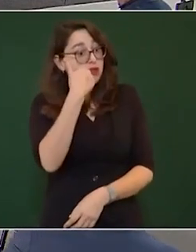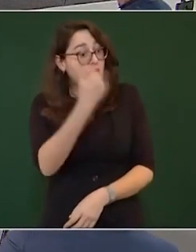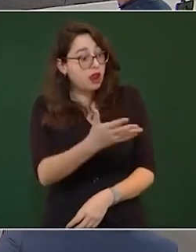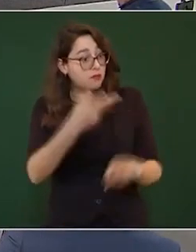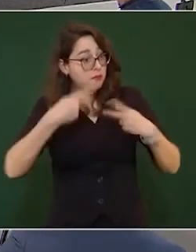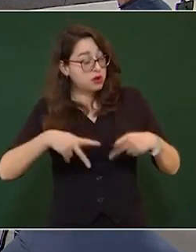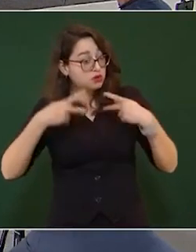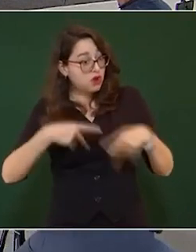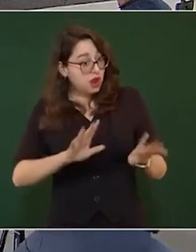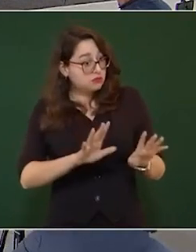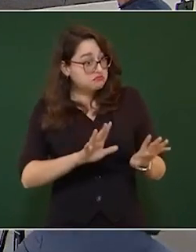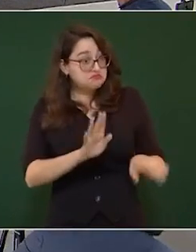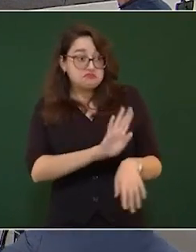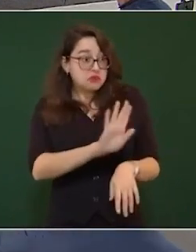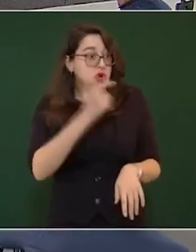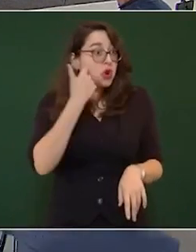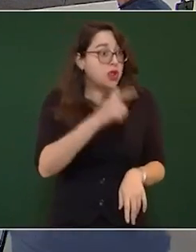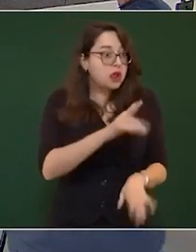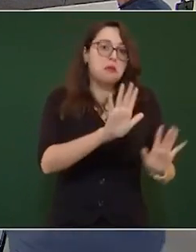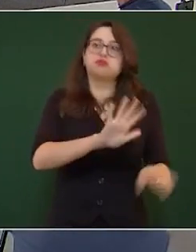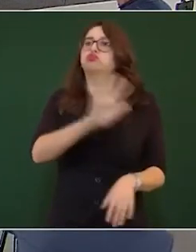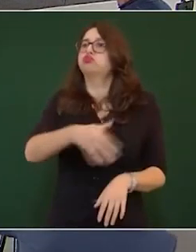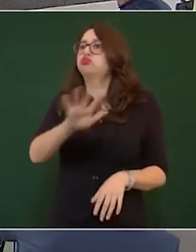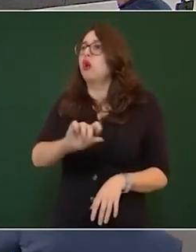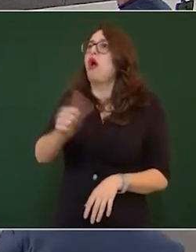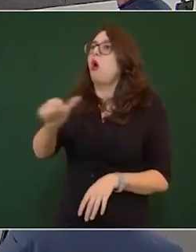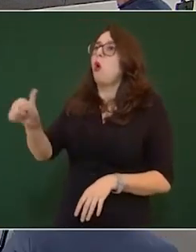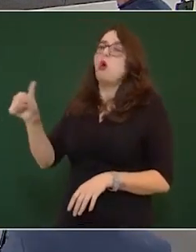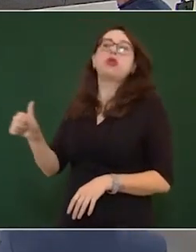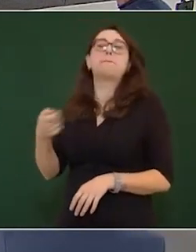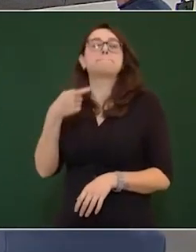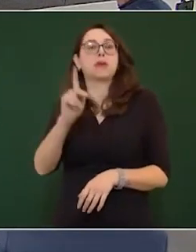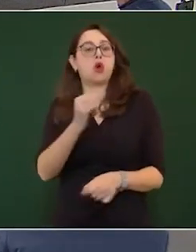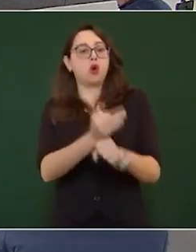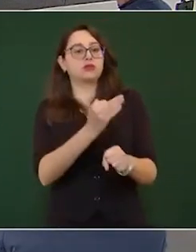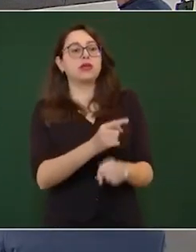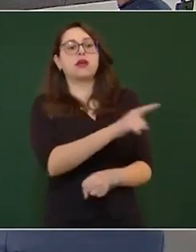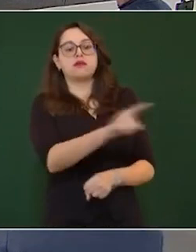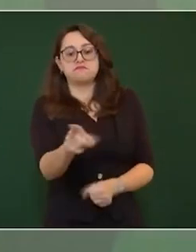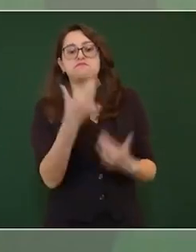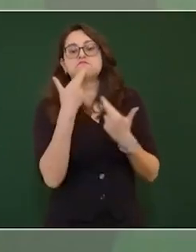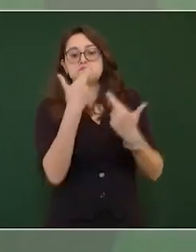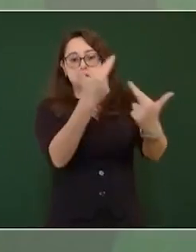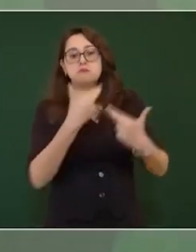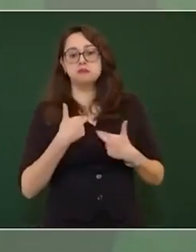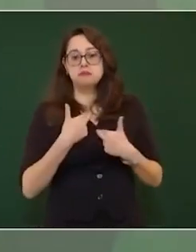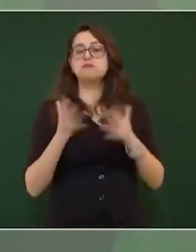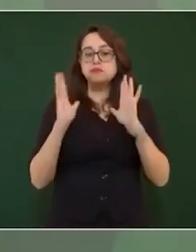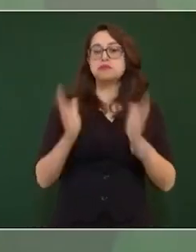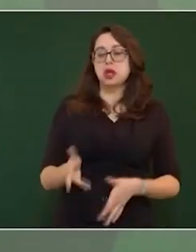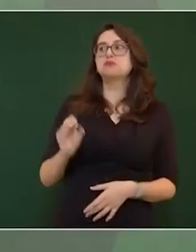Yo tengo en esta semana una reunión con una empresa